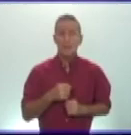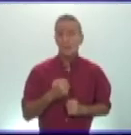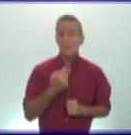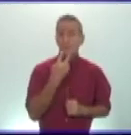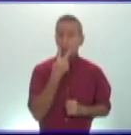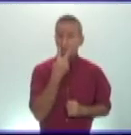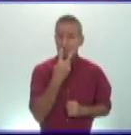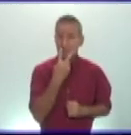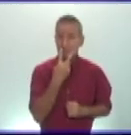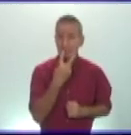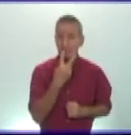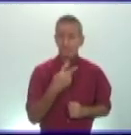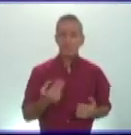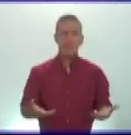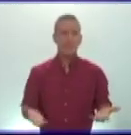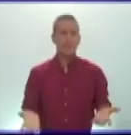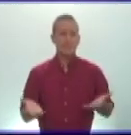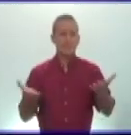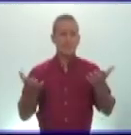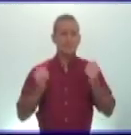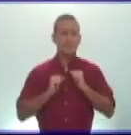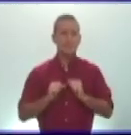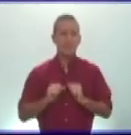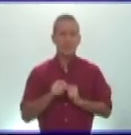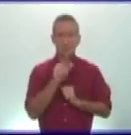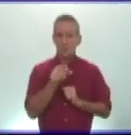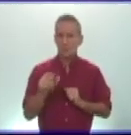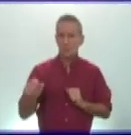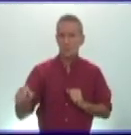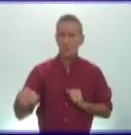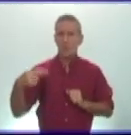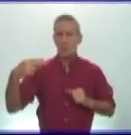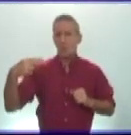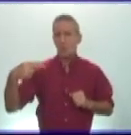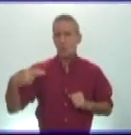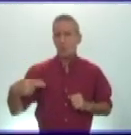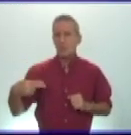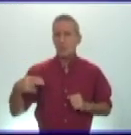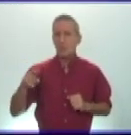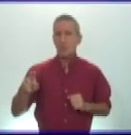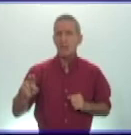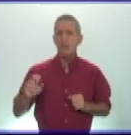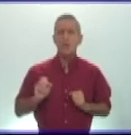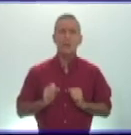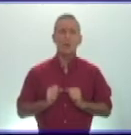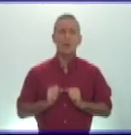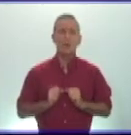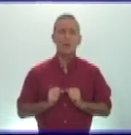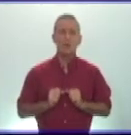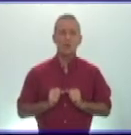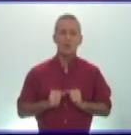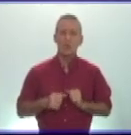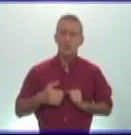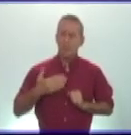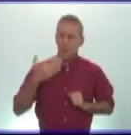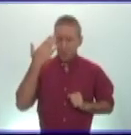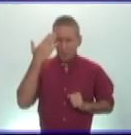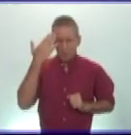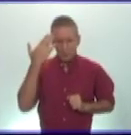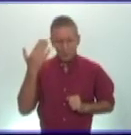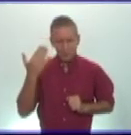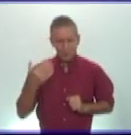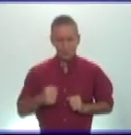esclavismo en el desarrollo propio de la humanidad ha sido entonces para mí muchachos un placer haber estado con ustedes en este espacio